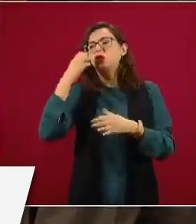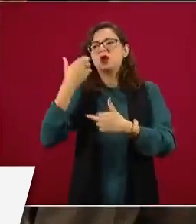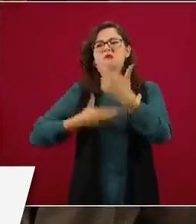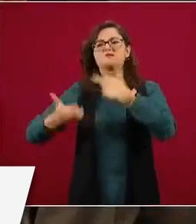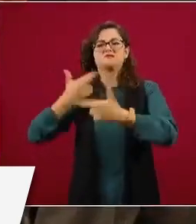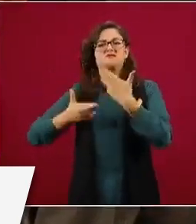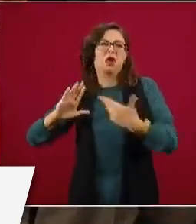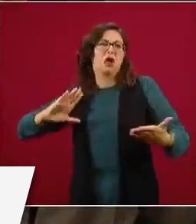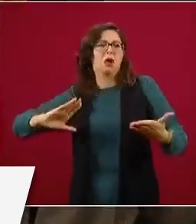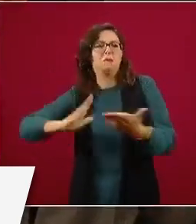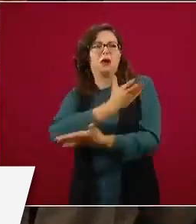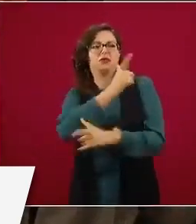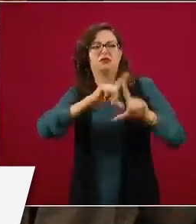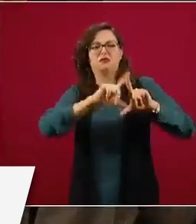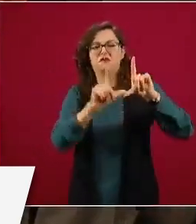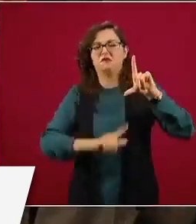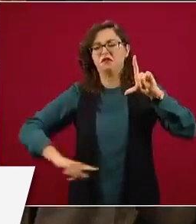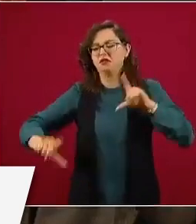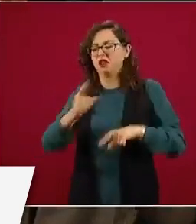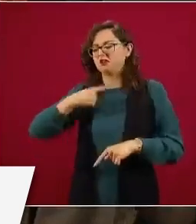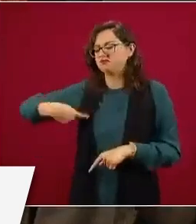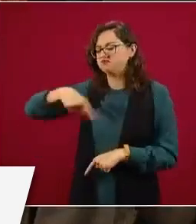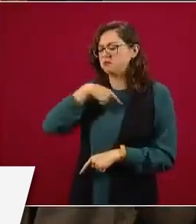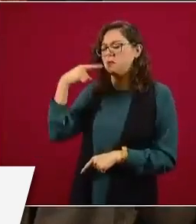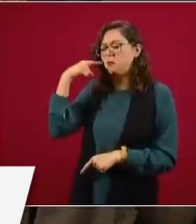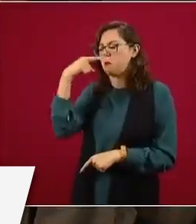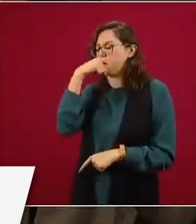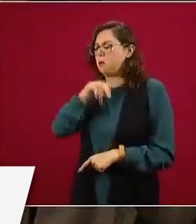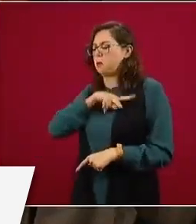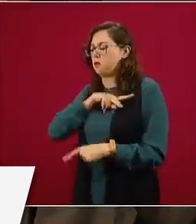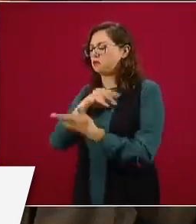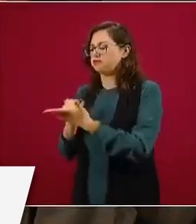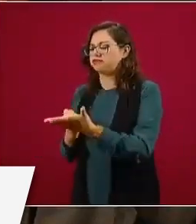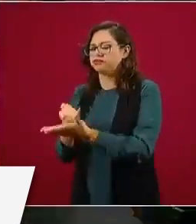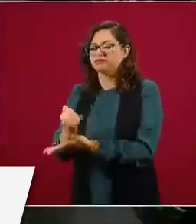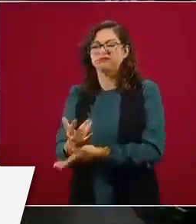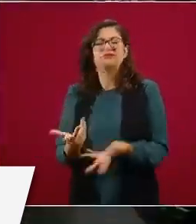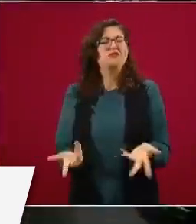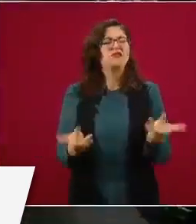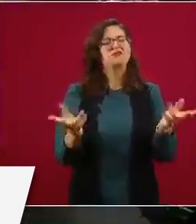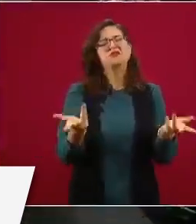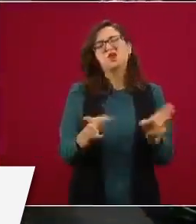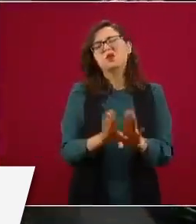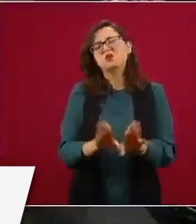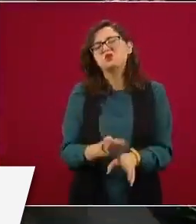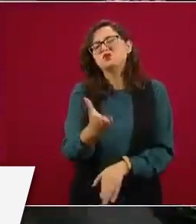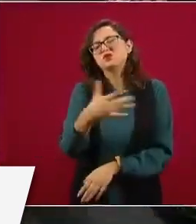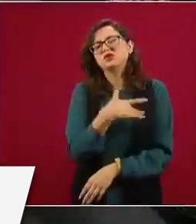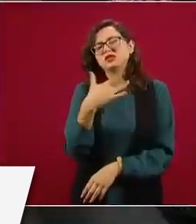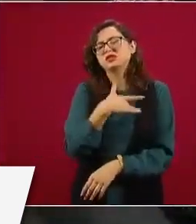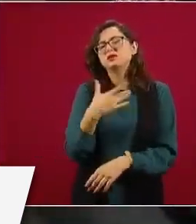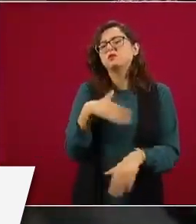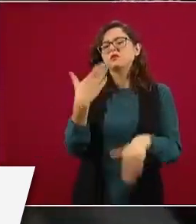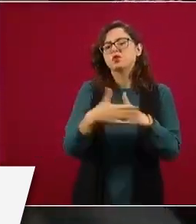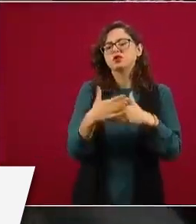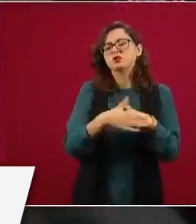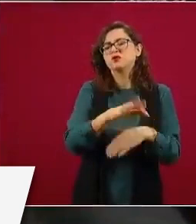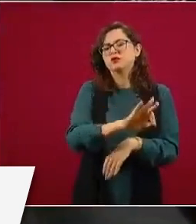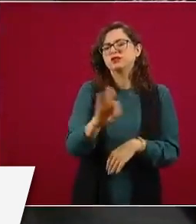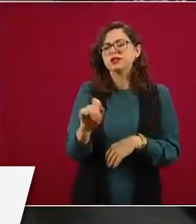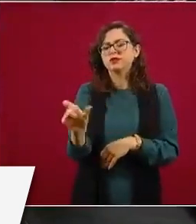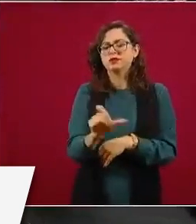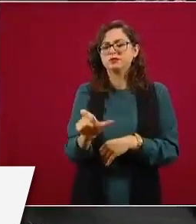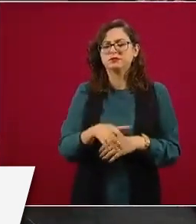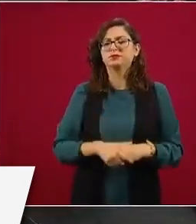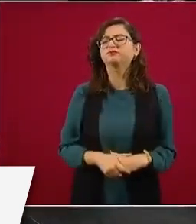clases. ¿Qué temas va a abordar este o qué otros temas y cuándo será la fecha? Gracias. Va a ser en una semana,